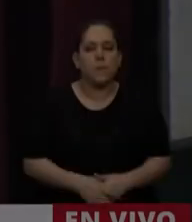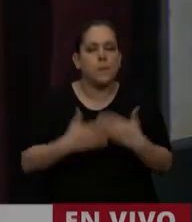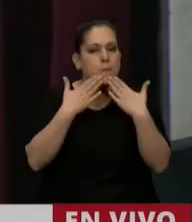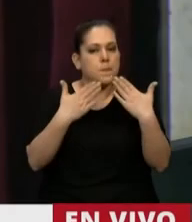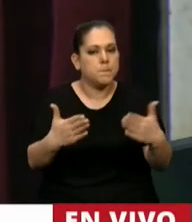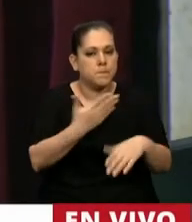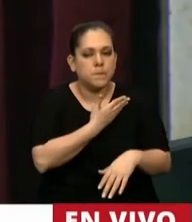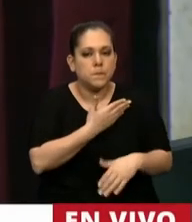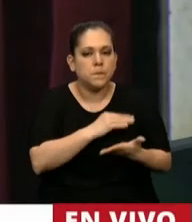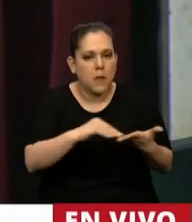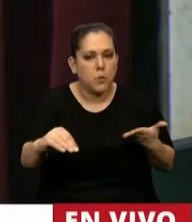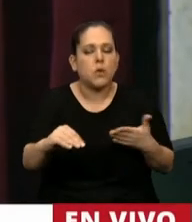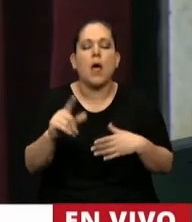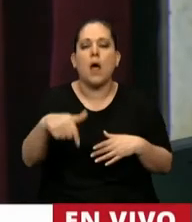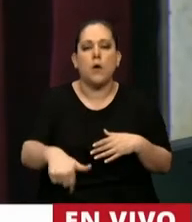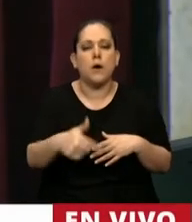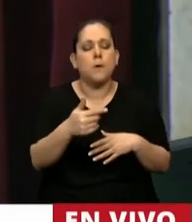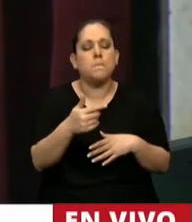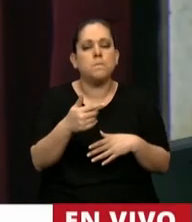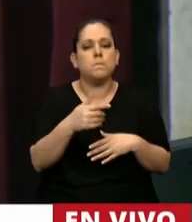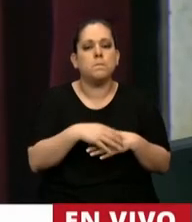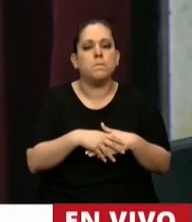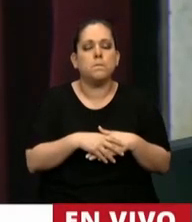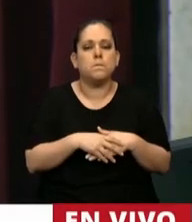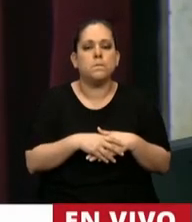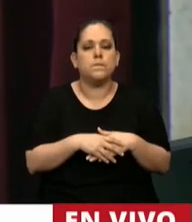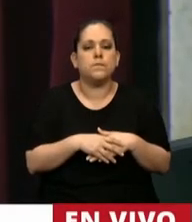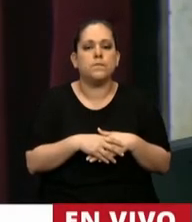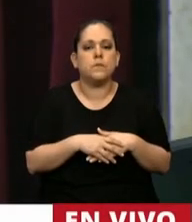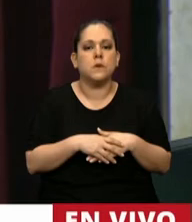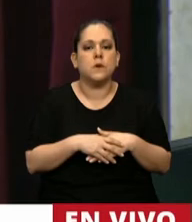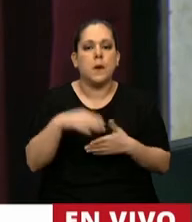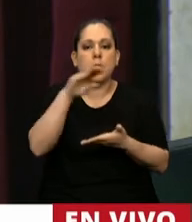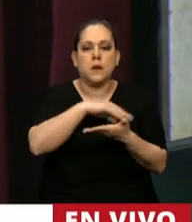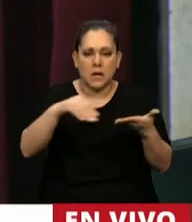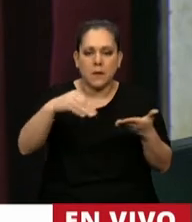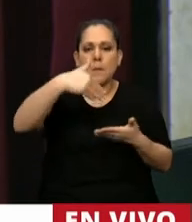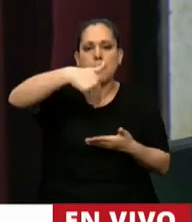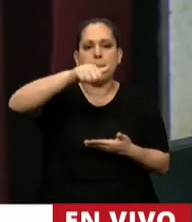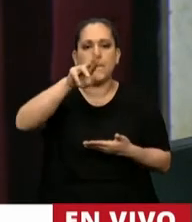Tiene la palabra la diputada Carrillo María Soledad.